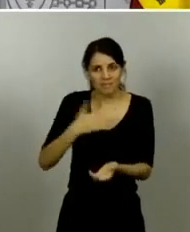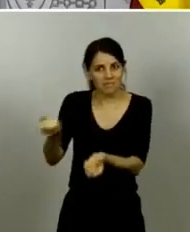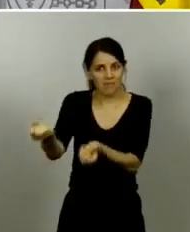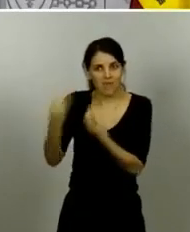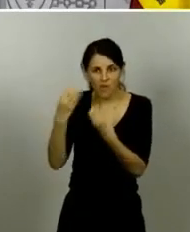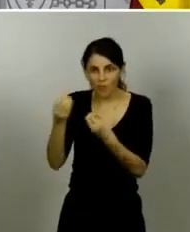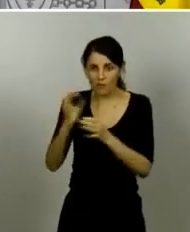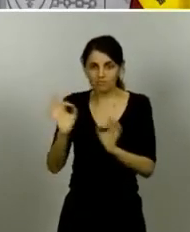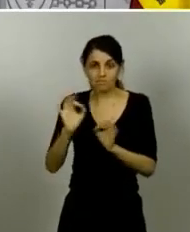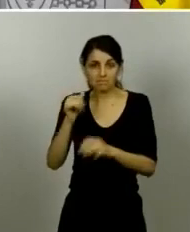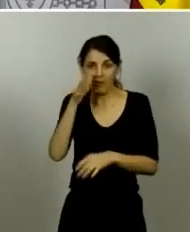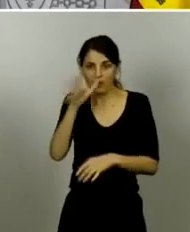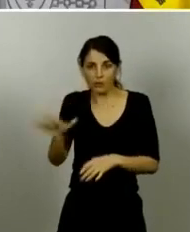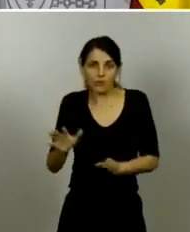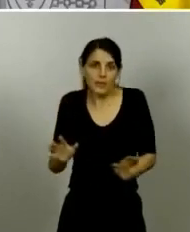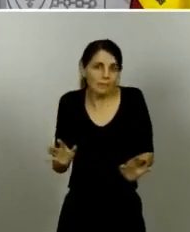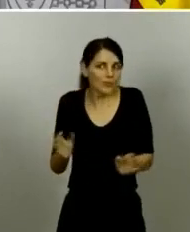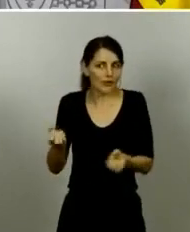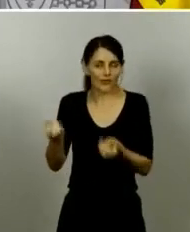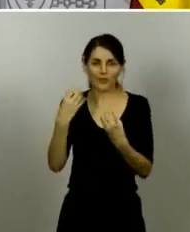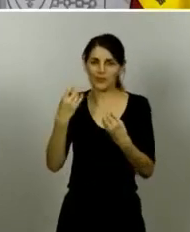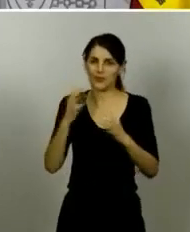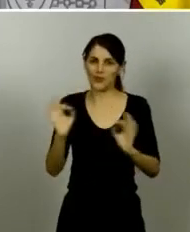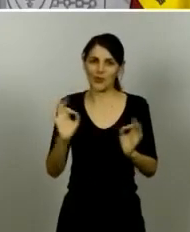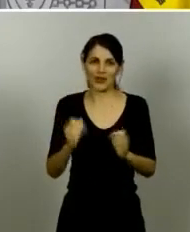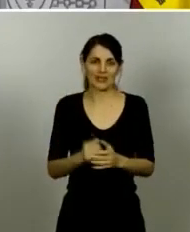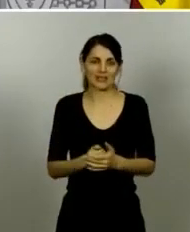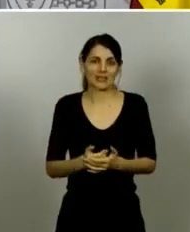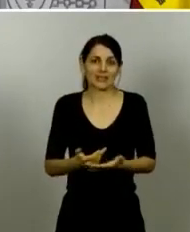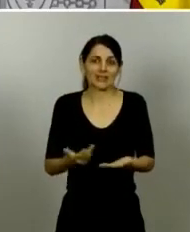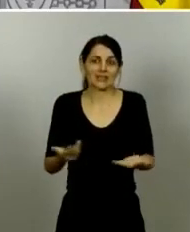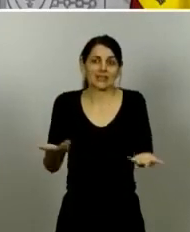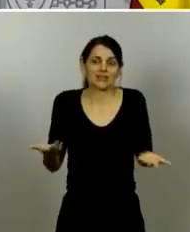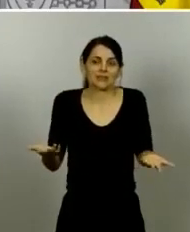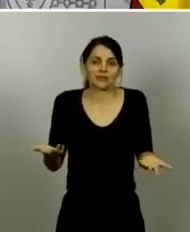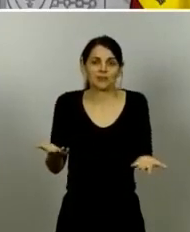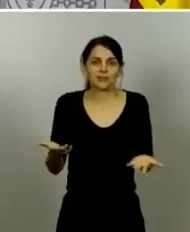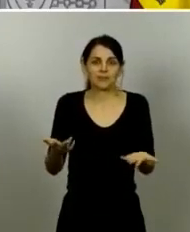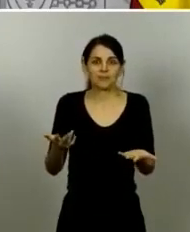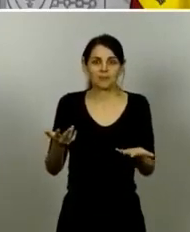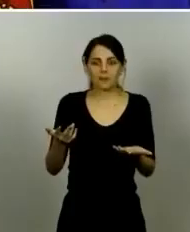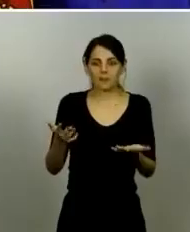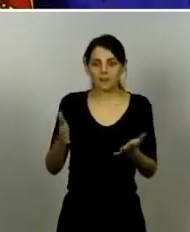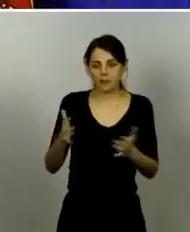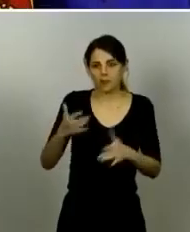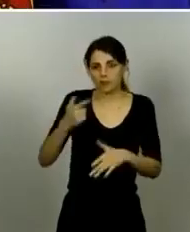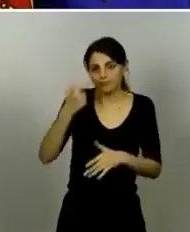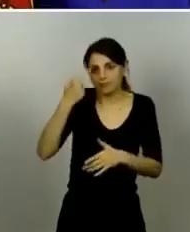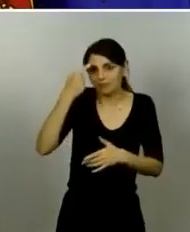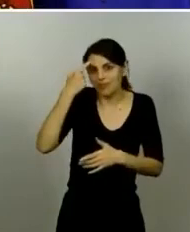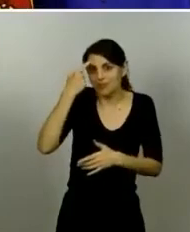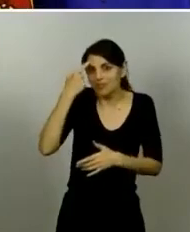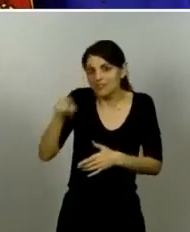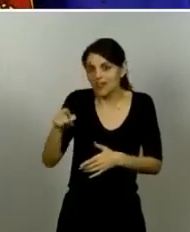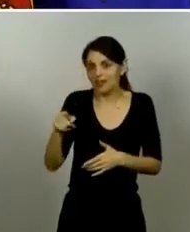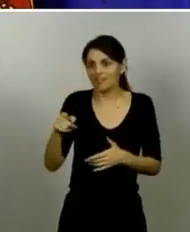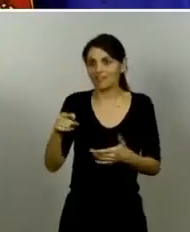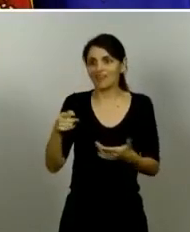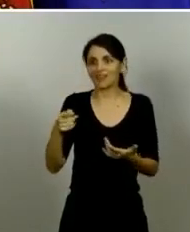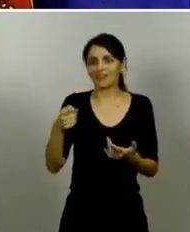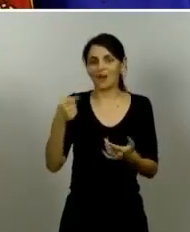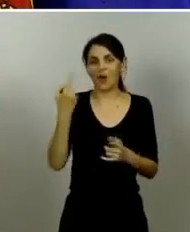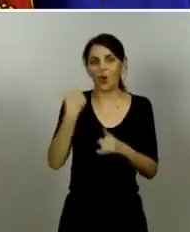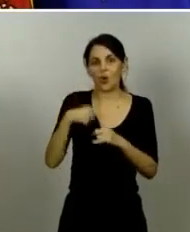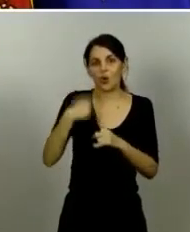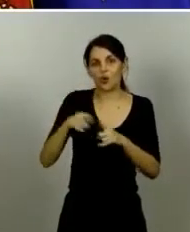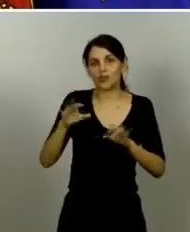y creo que este tipo de cosas que tienen entiendo que una importancia grande porque son cuestiones relacionadas con el